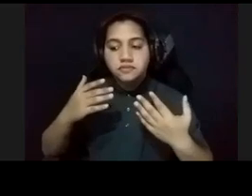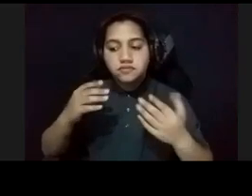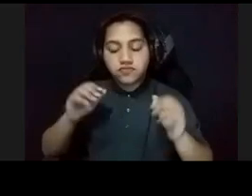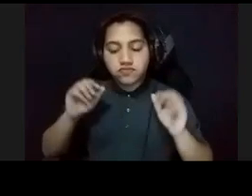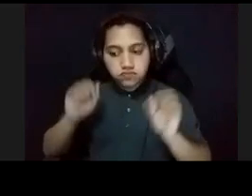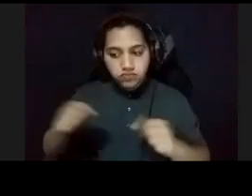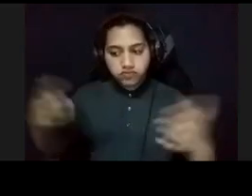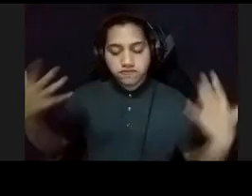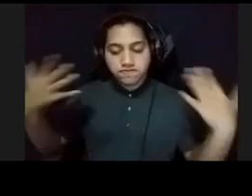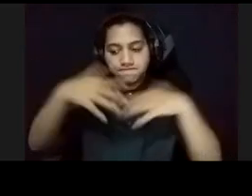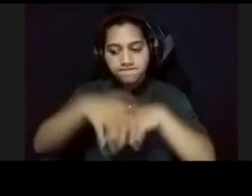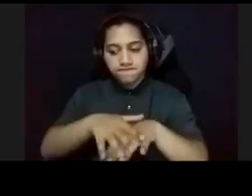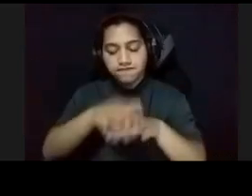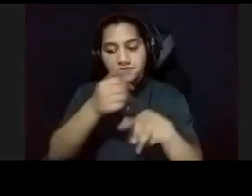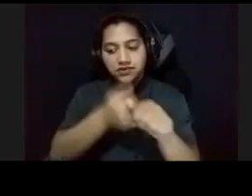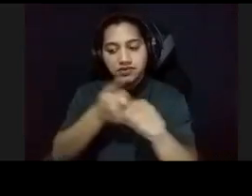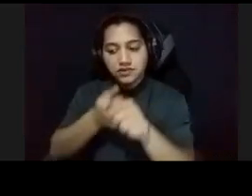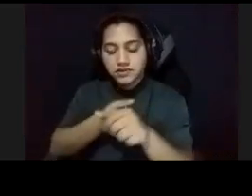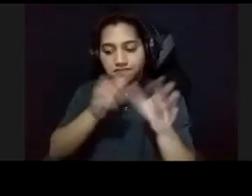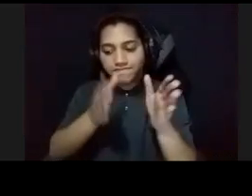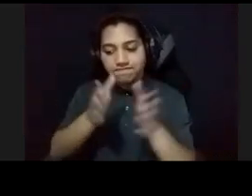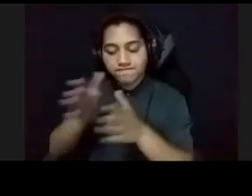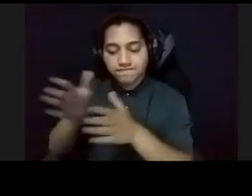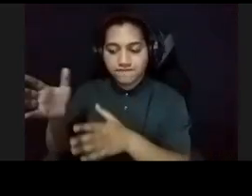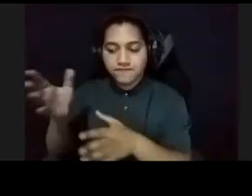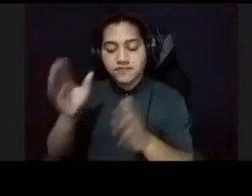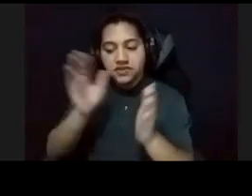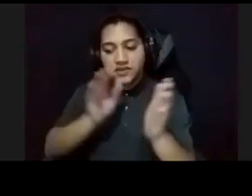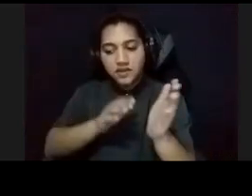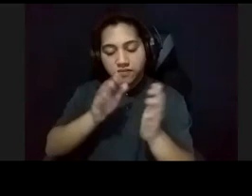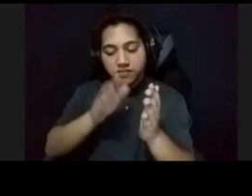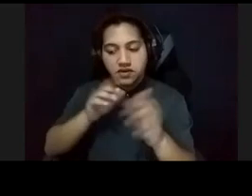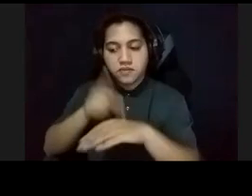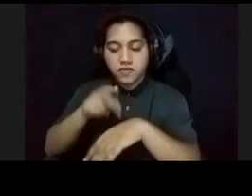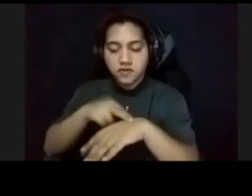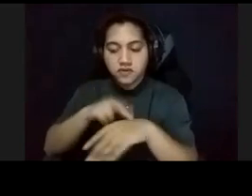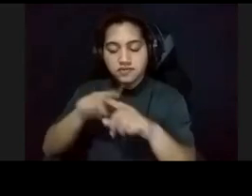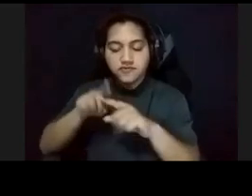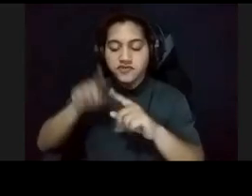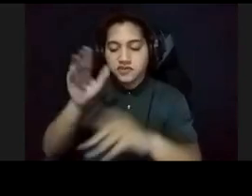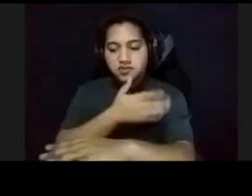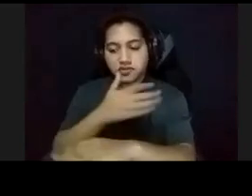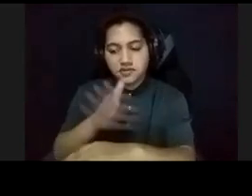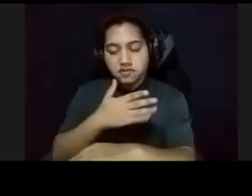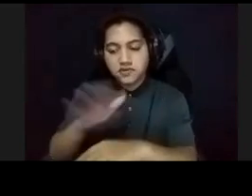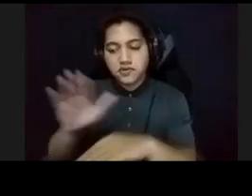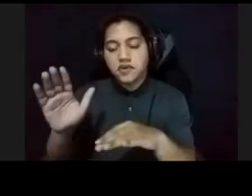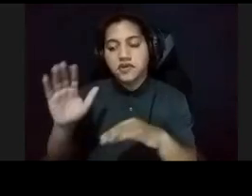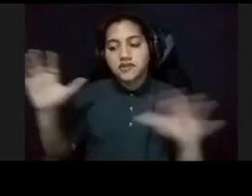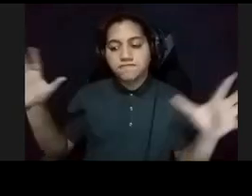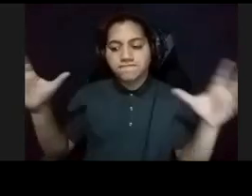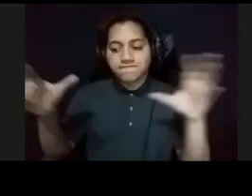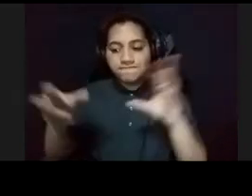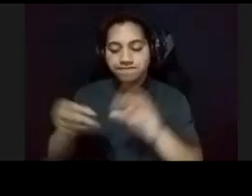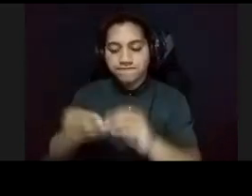integrar, cada uno de esos elementos, de, de la plena, puertorriqueña, cómo recoge, ese momento,